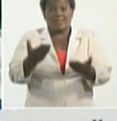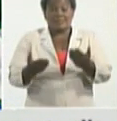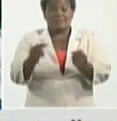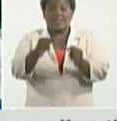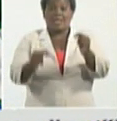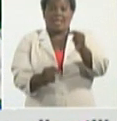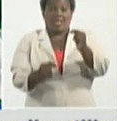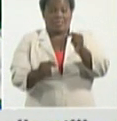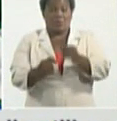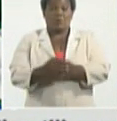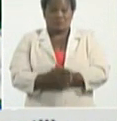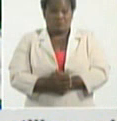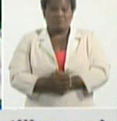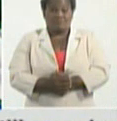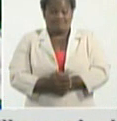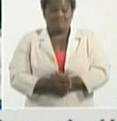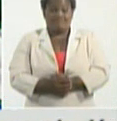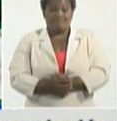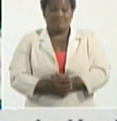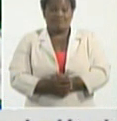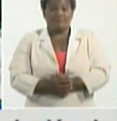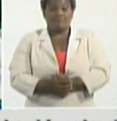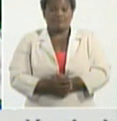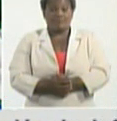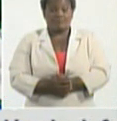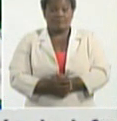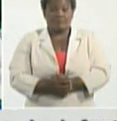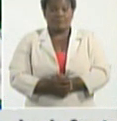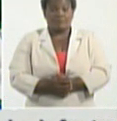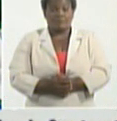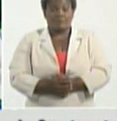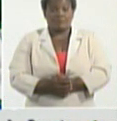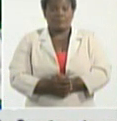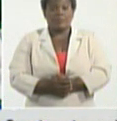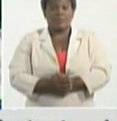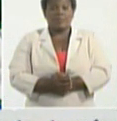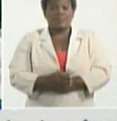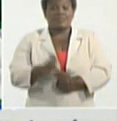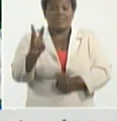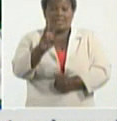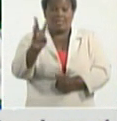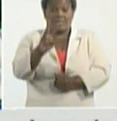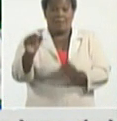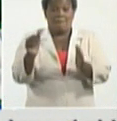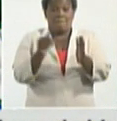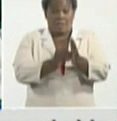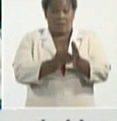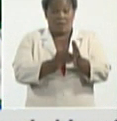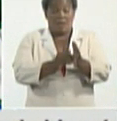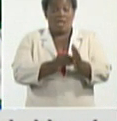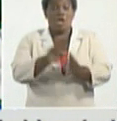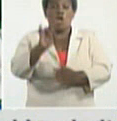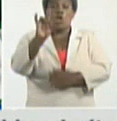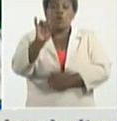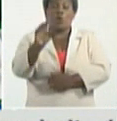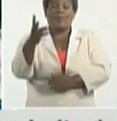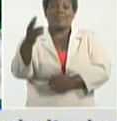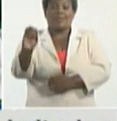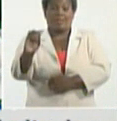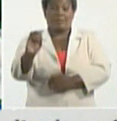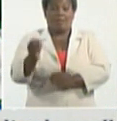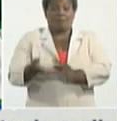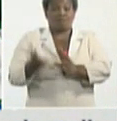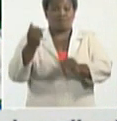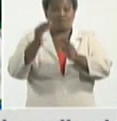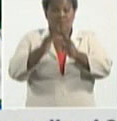como que se dieron se dieron 33.930 altas